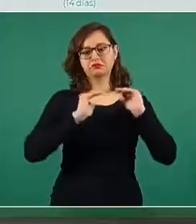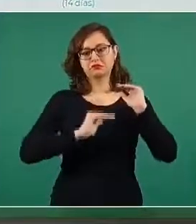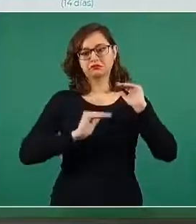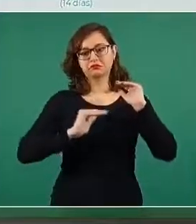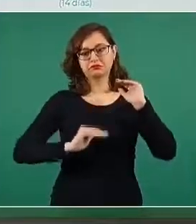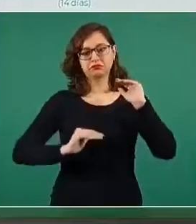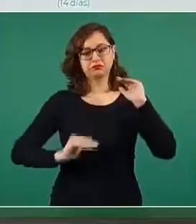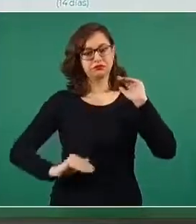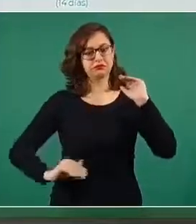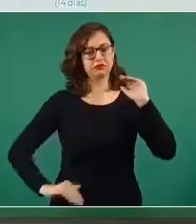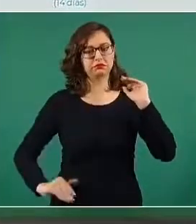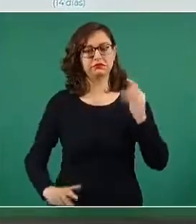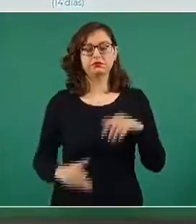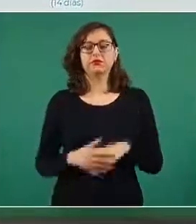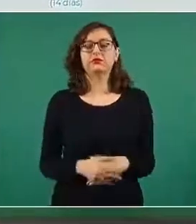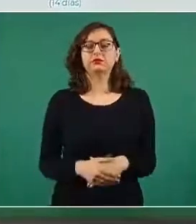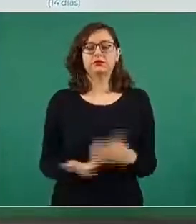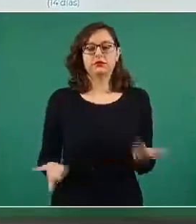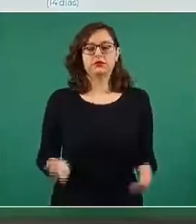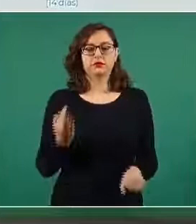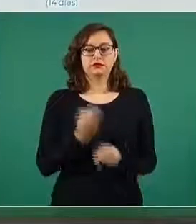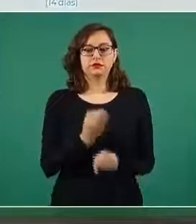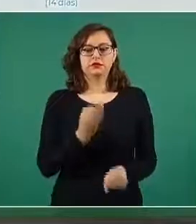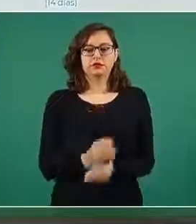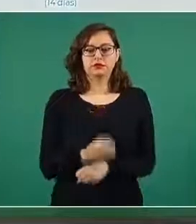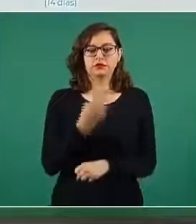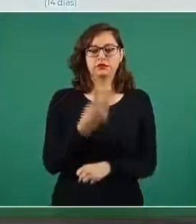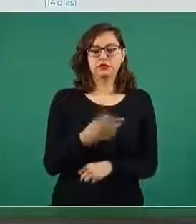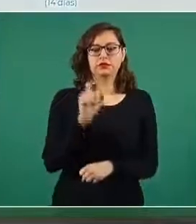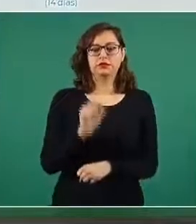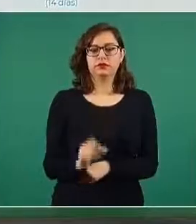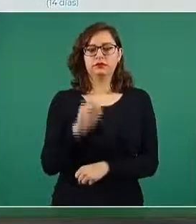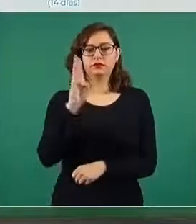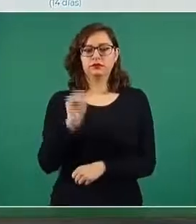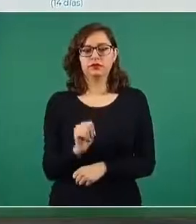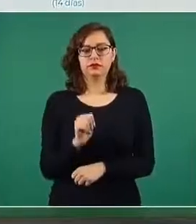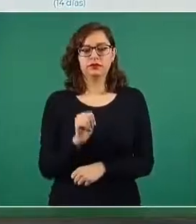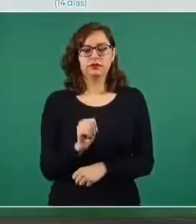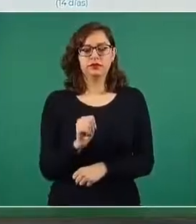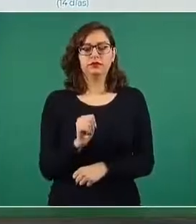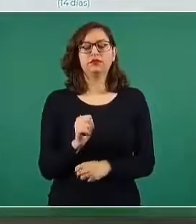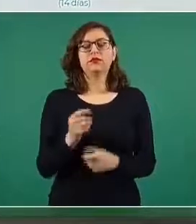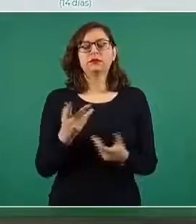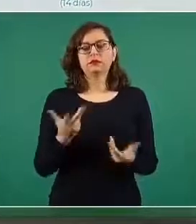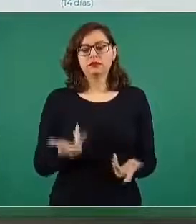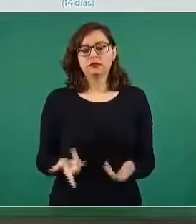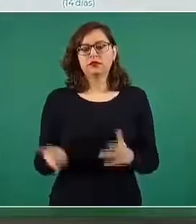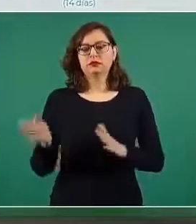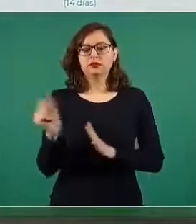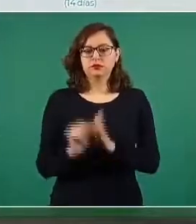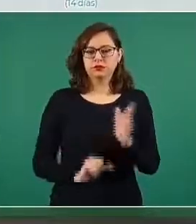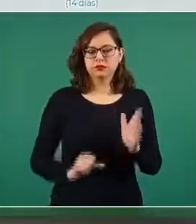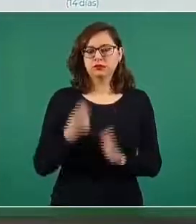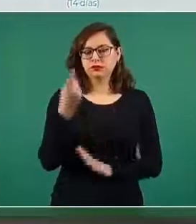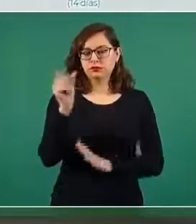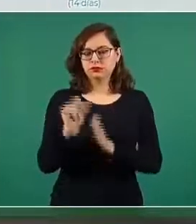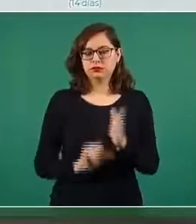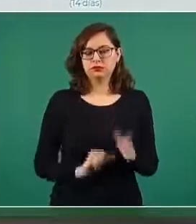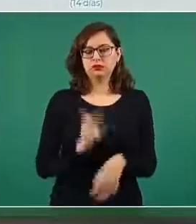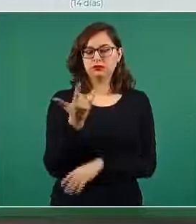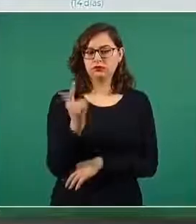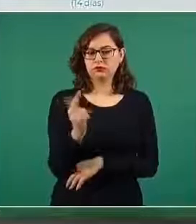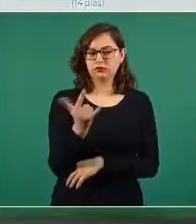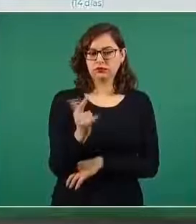también a la baja con un 3.9 miles de barriles en promedio mensual en el mes de